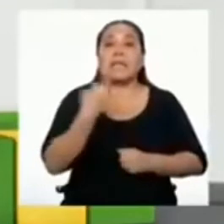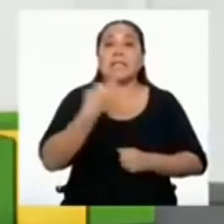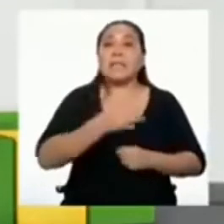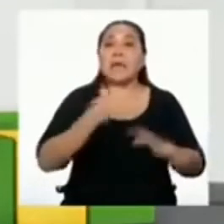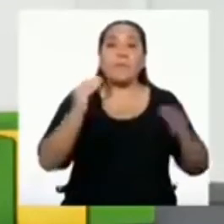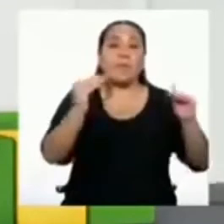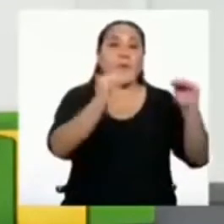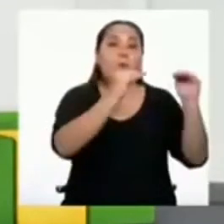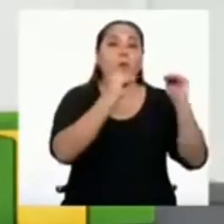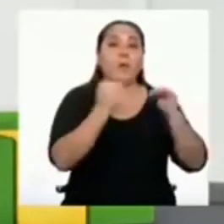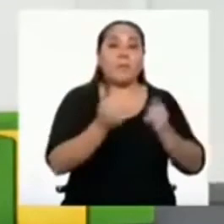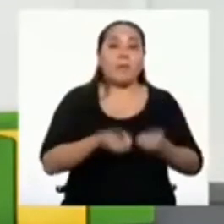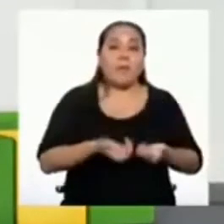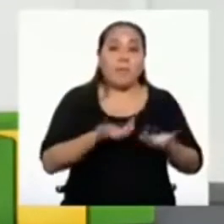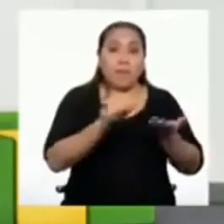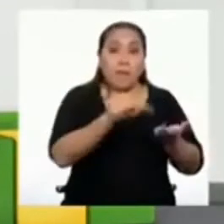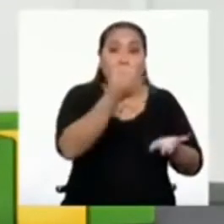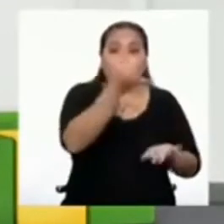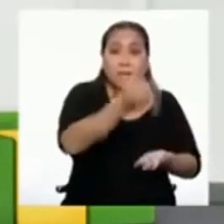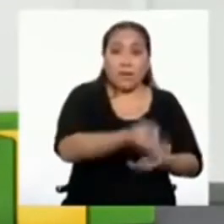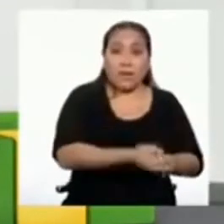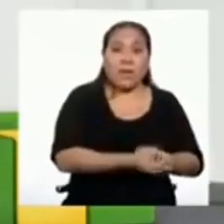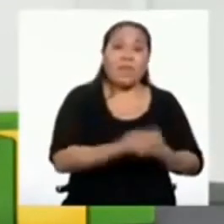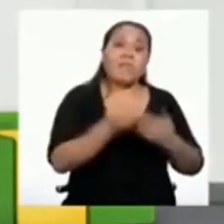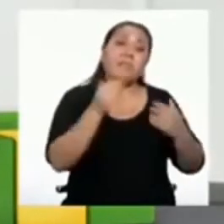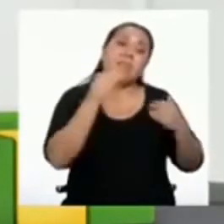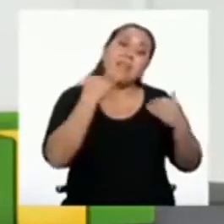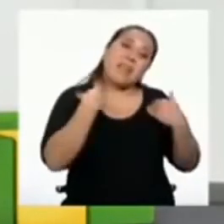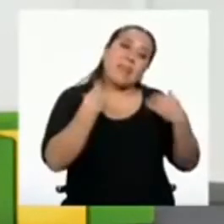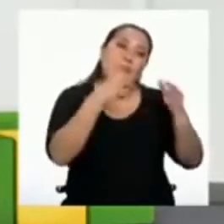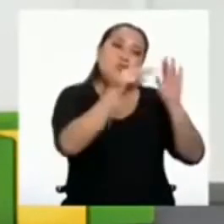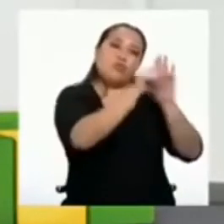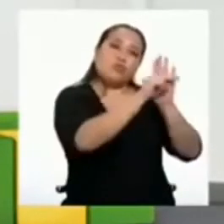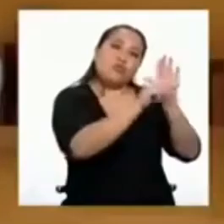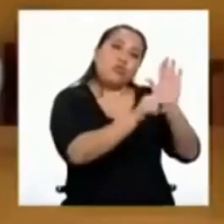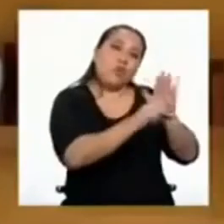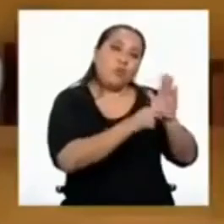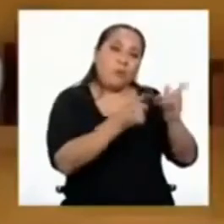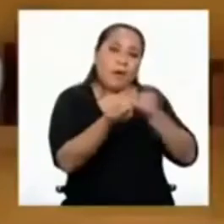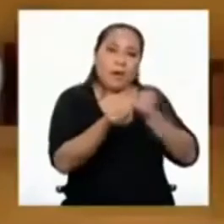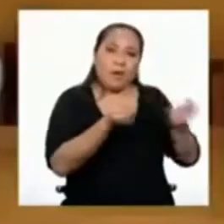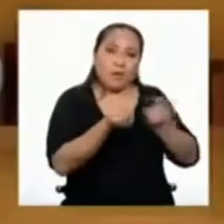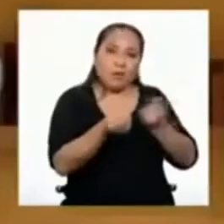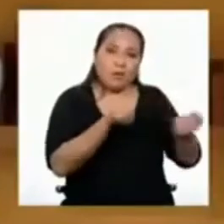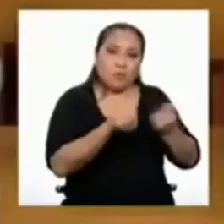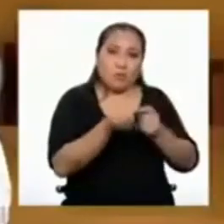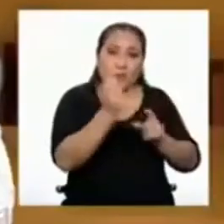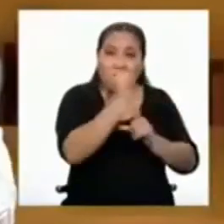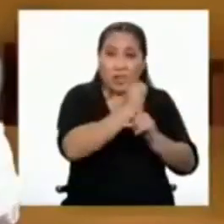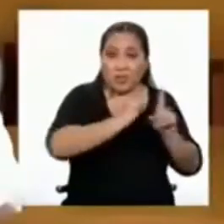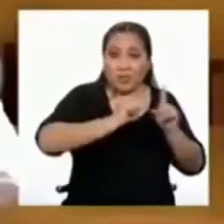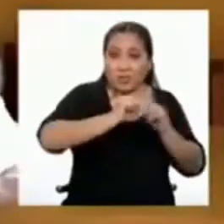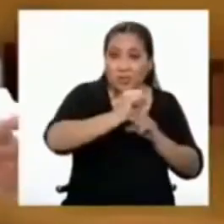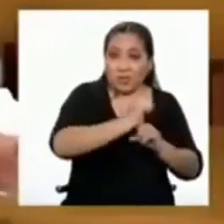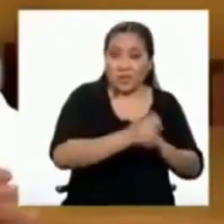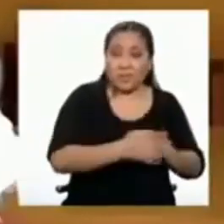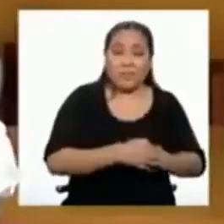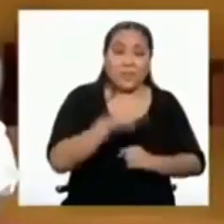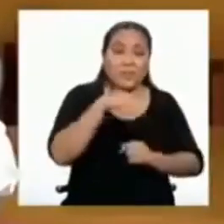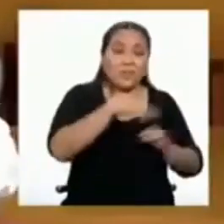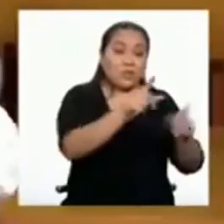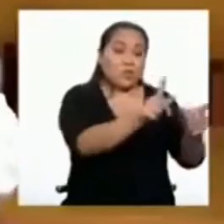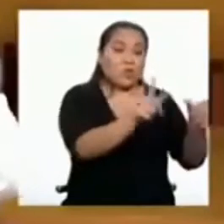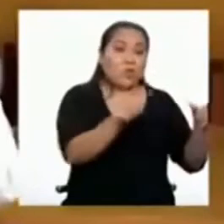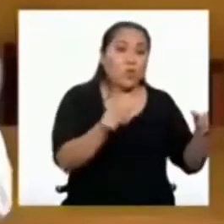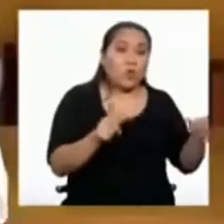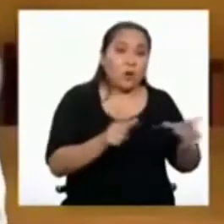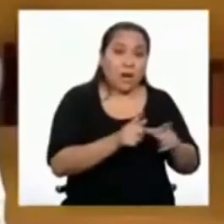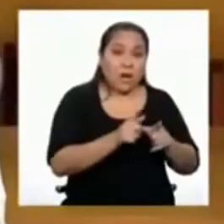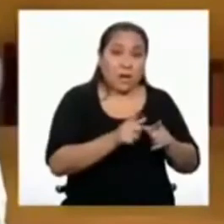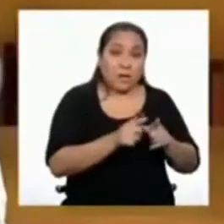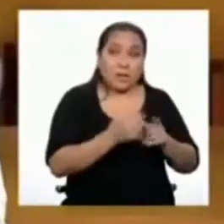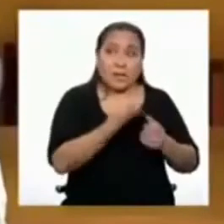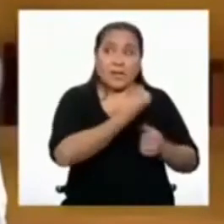Y para garantizarlo, tenemos las normas que regulan a las sociedades. Ocurre que los espacios públicos son frecuentados